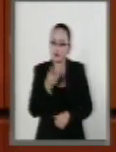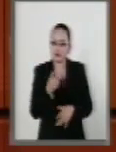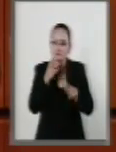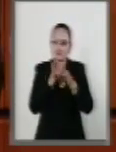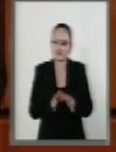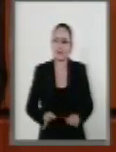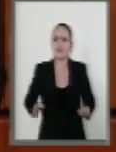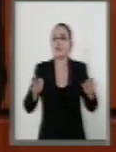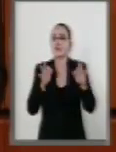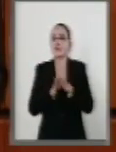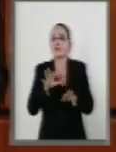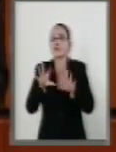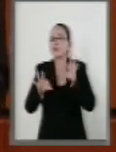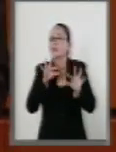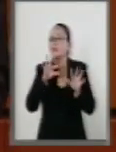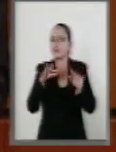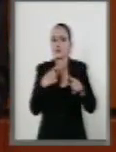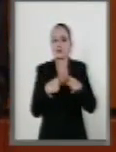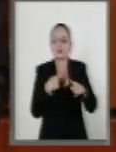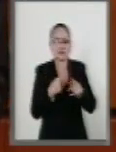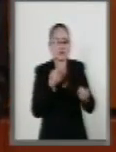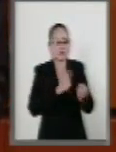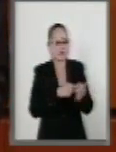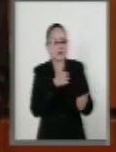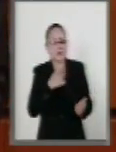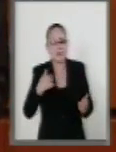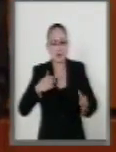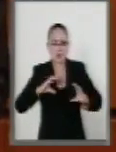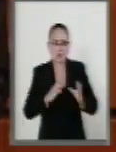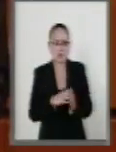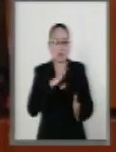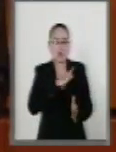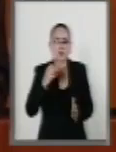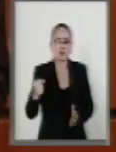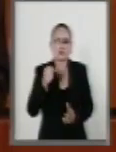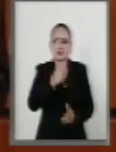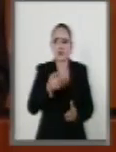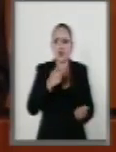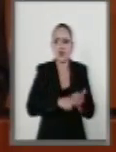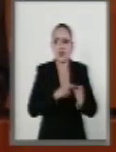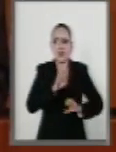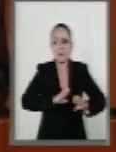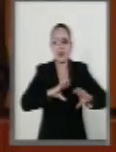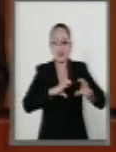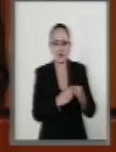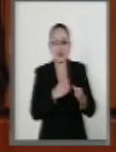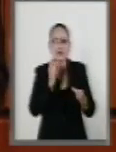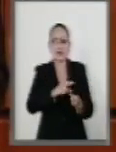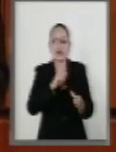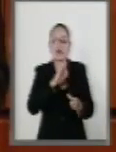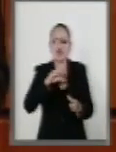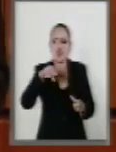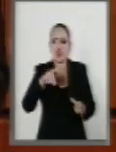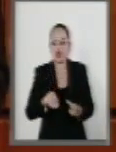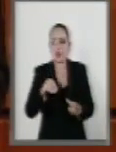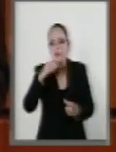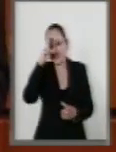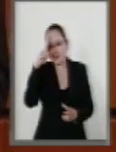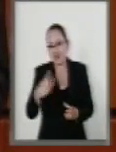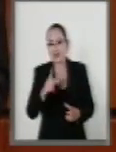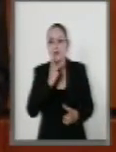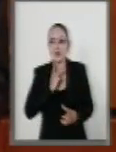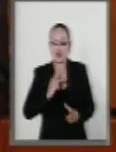escoger cuidadosamente a sus integrantes y a los consejeros de las empresas productivas y del Fondo Mexicano del Petróleo.